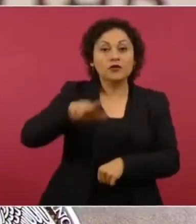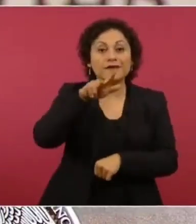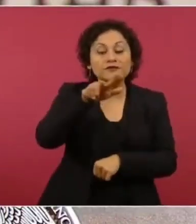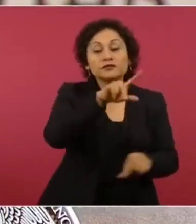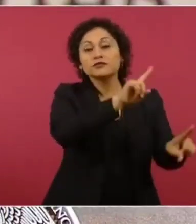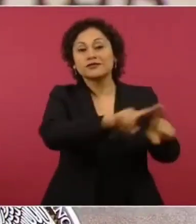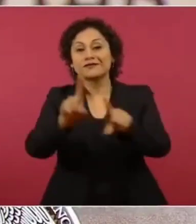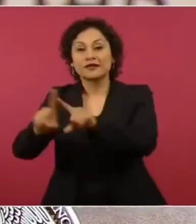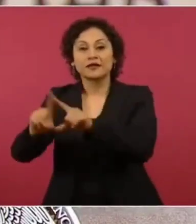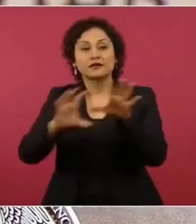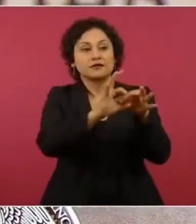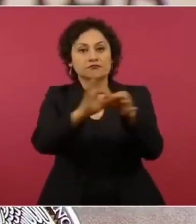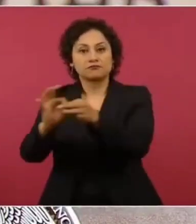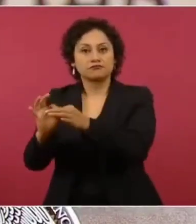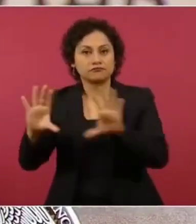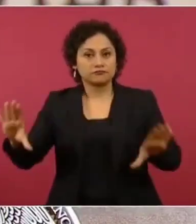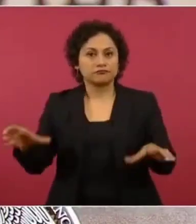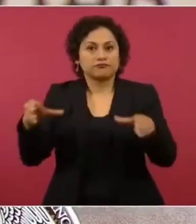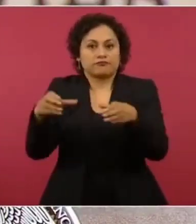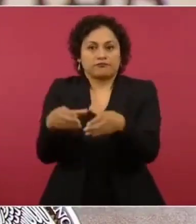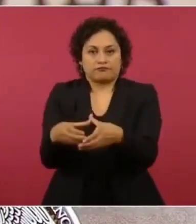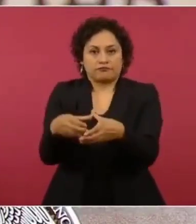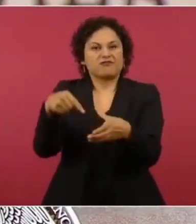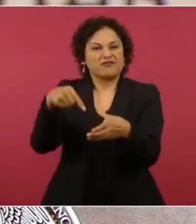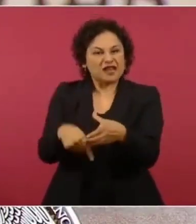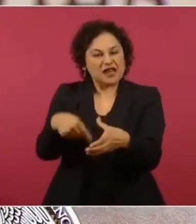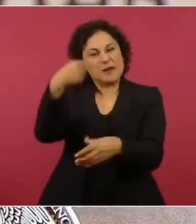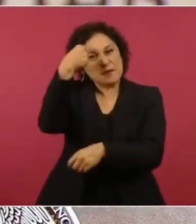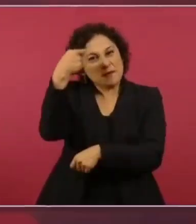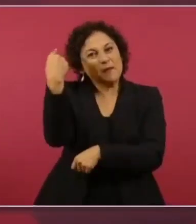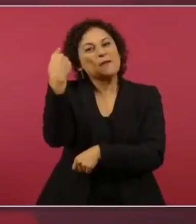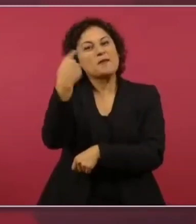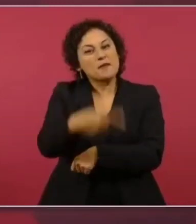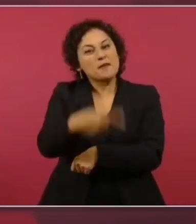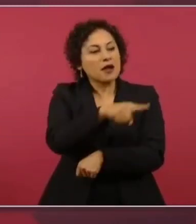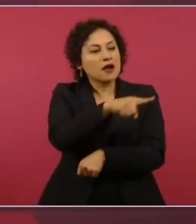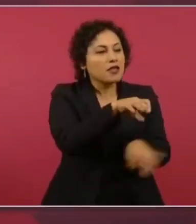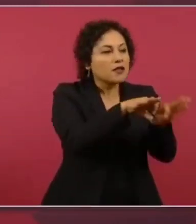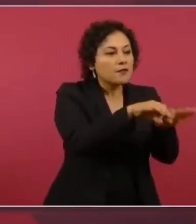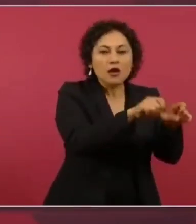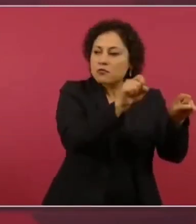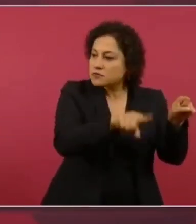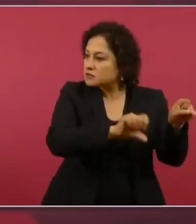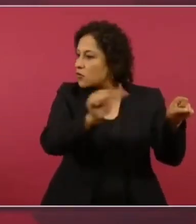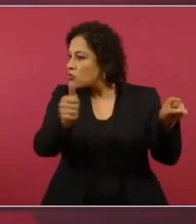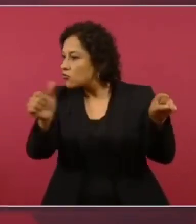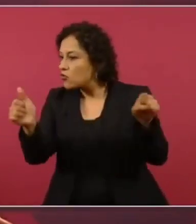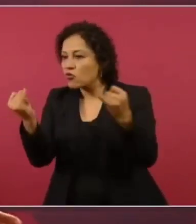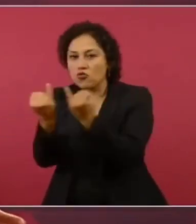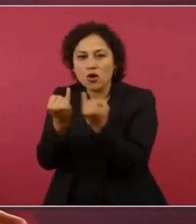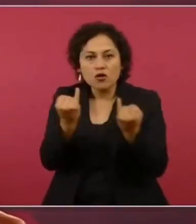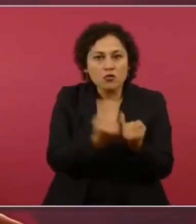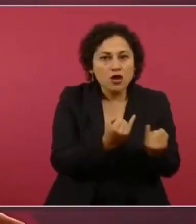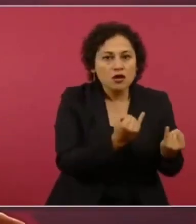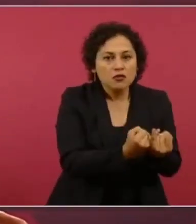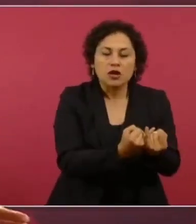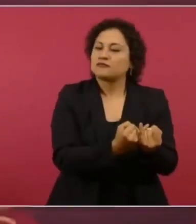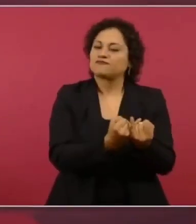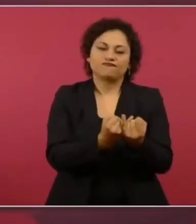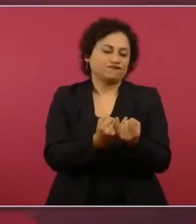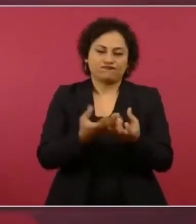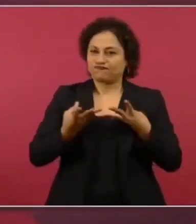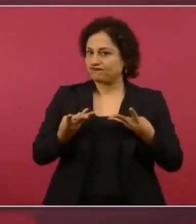así como fondos del gobierno federal, con el fin de evitar duplicidad de funciones, burocracia desmedida, y